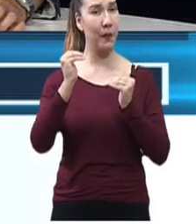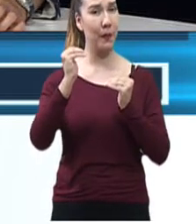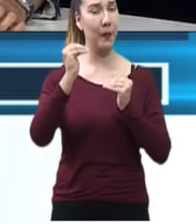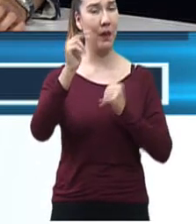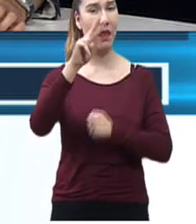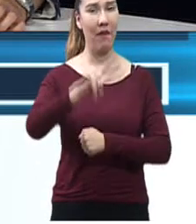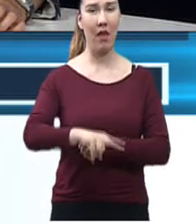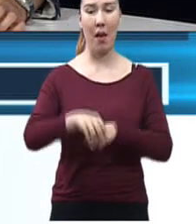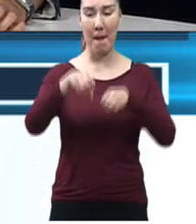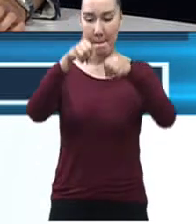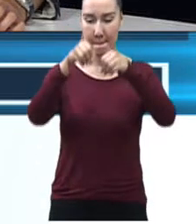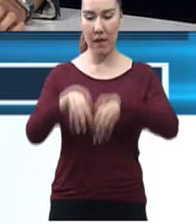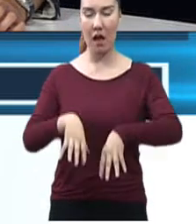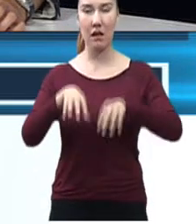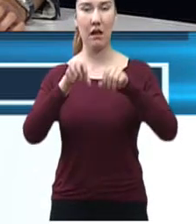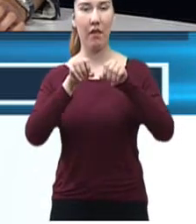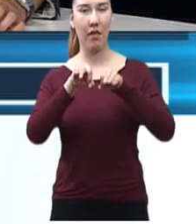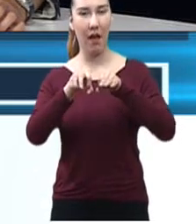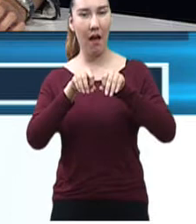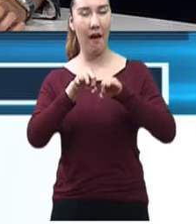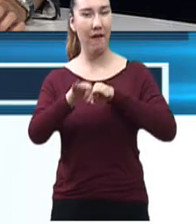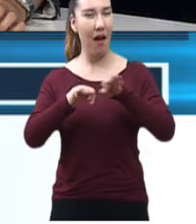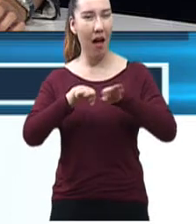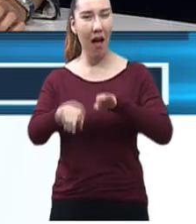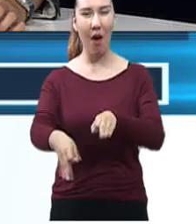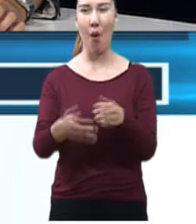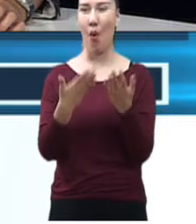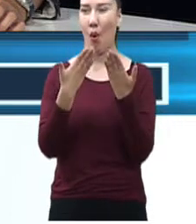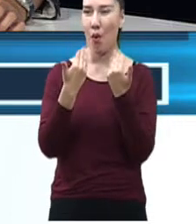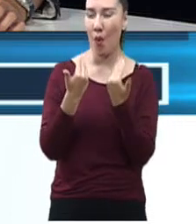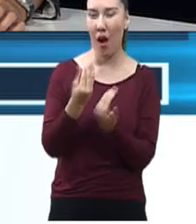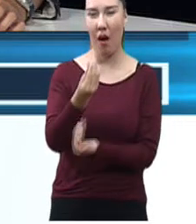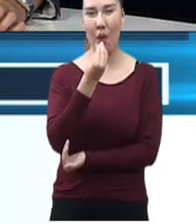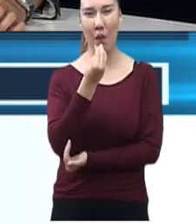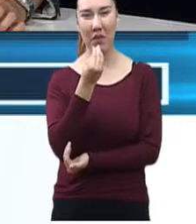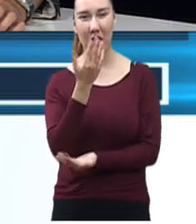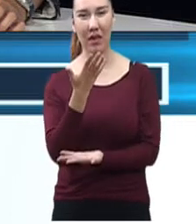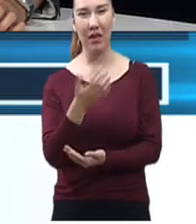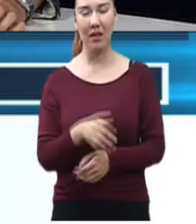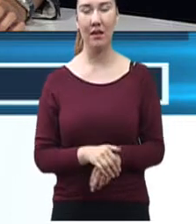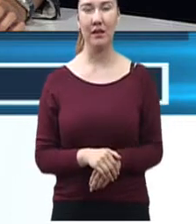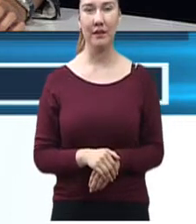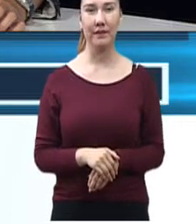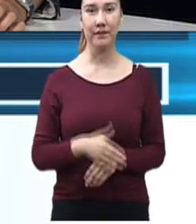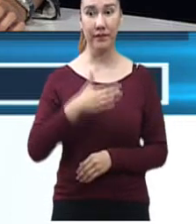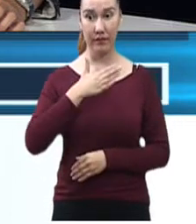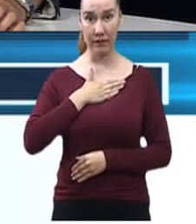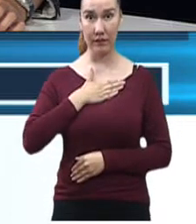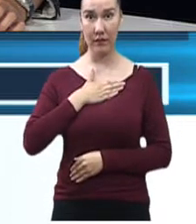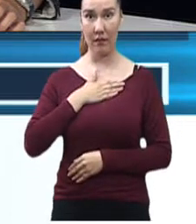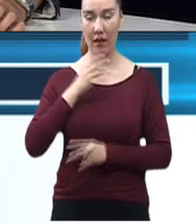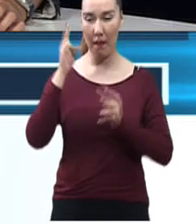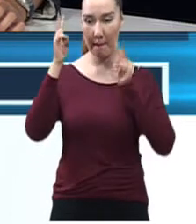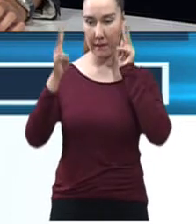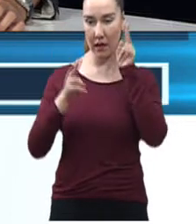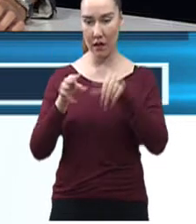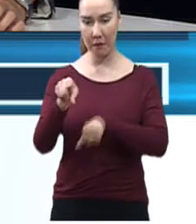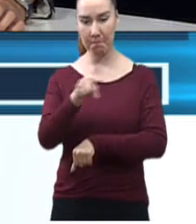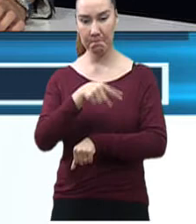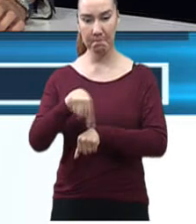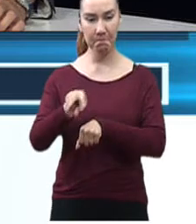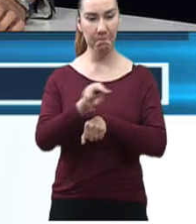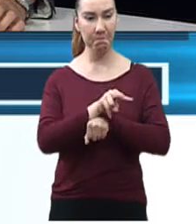pérdida de empleos, la gente no tiene para comer. Te comento que hemos salido a otorgarles despensas